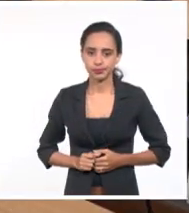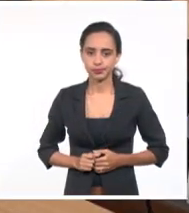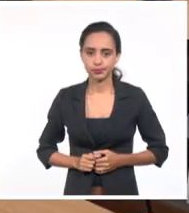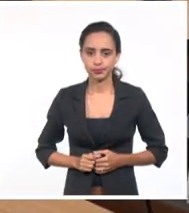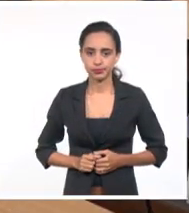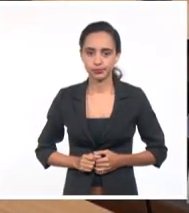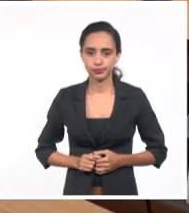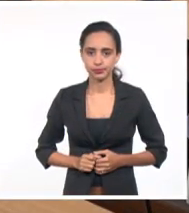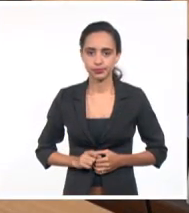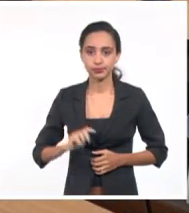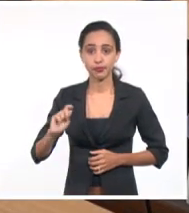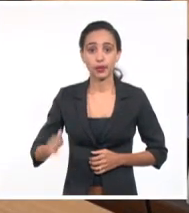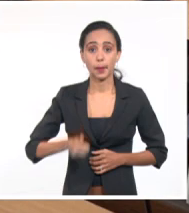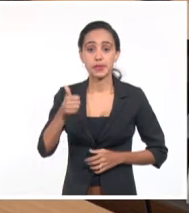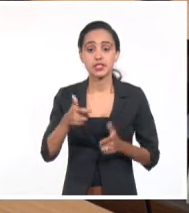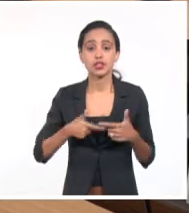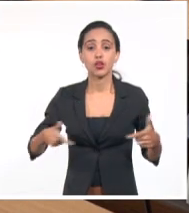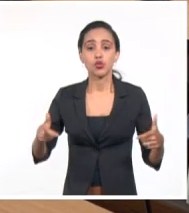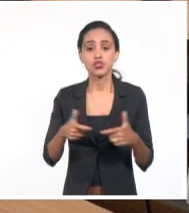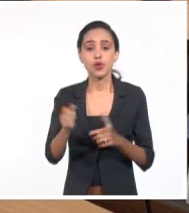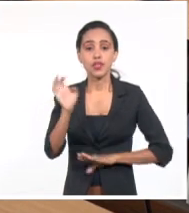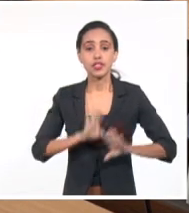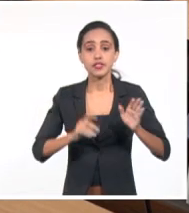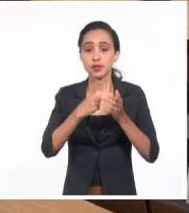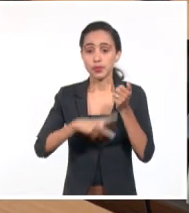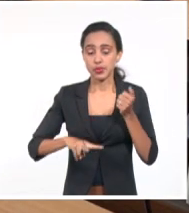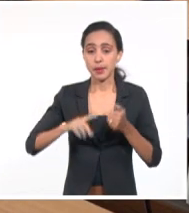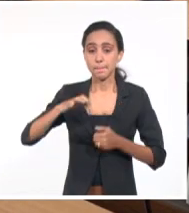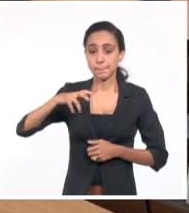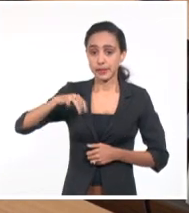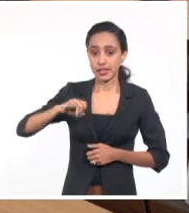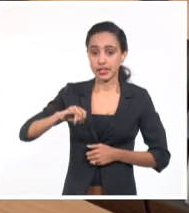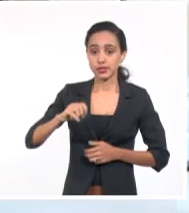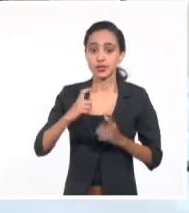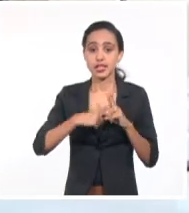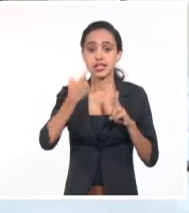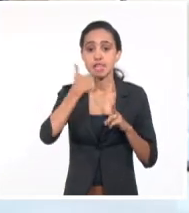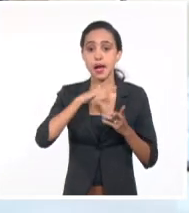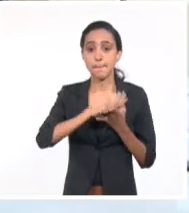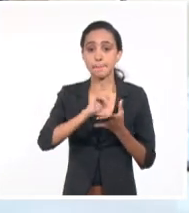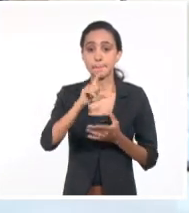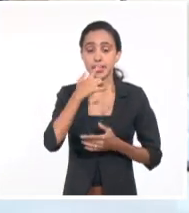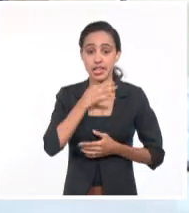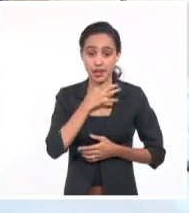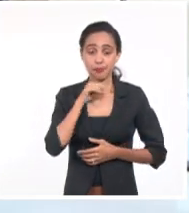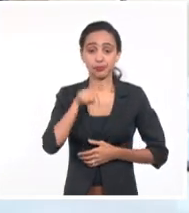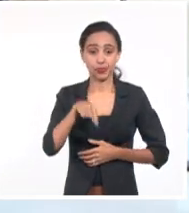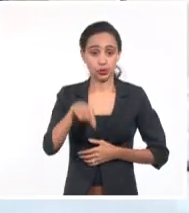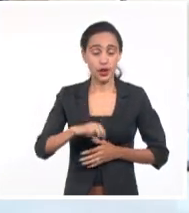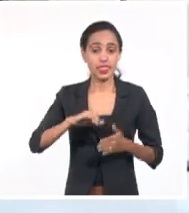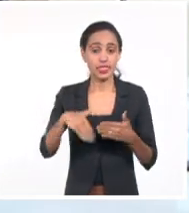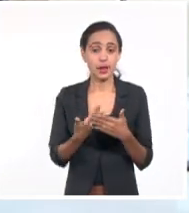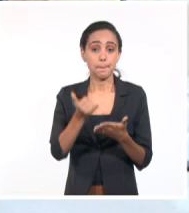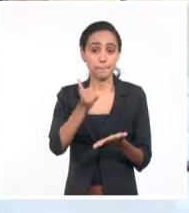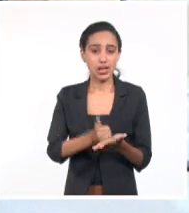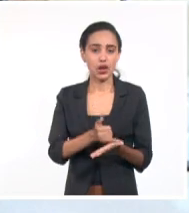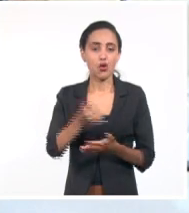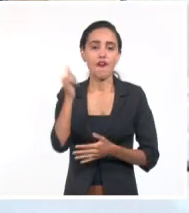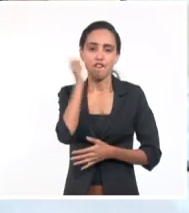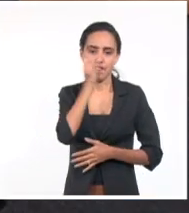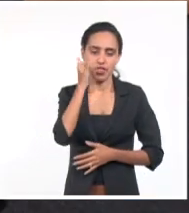La presidenta del Consejo de Defensa Provincial de Pinar del Río, Yamilia Ramos Cordero, al actualizar este miércoles mediante